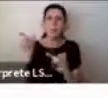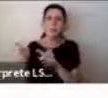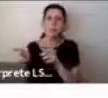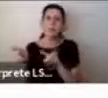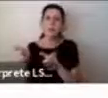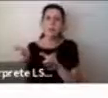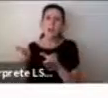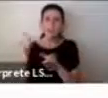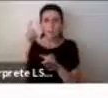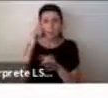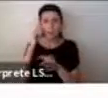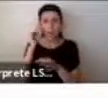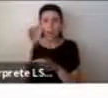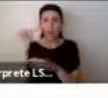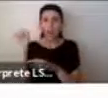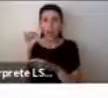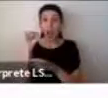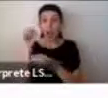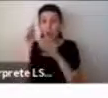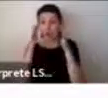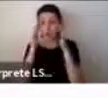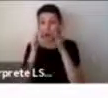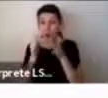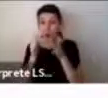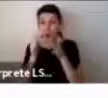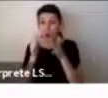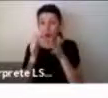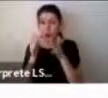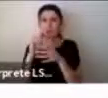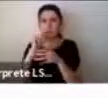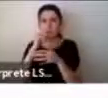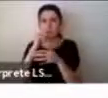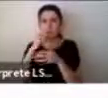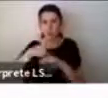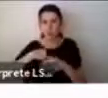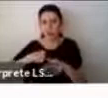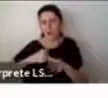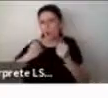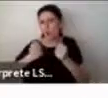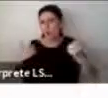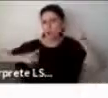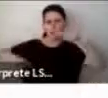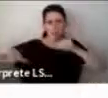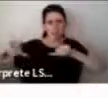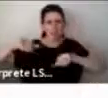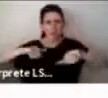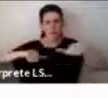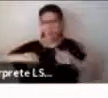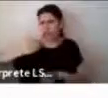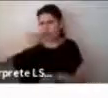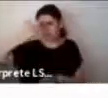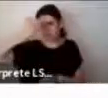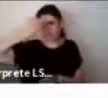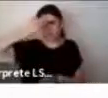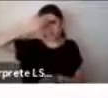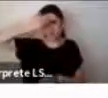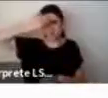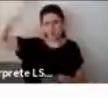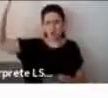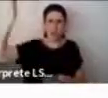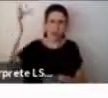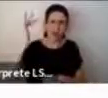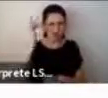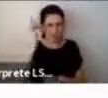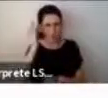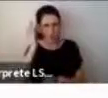tener autismo implica que uno puede ser un físico matemático llegando a un nivel o ser estos genios brillantes que logran descubrir